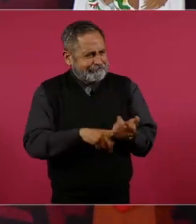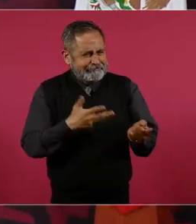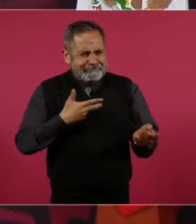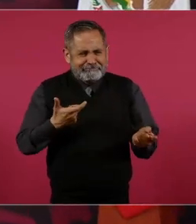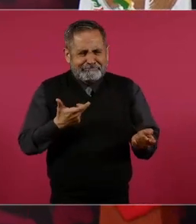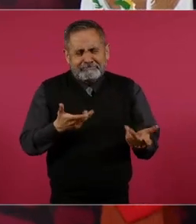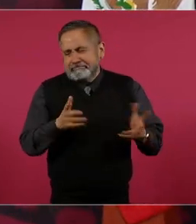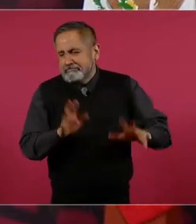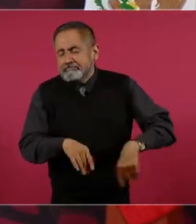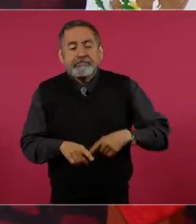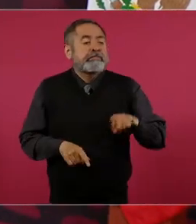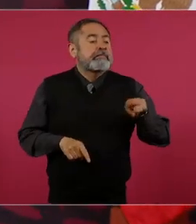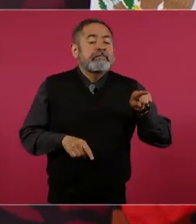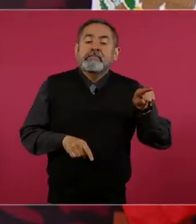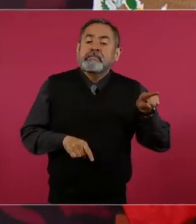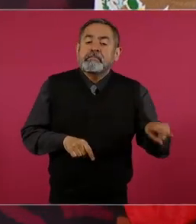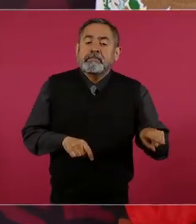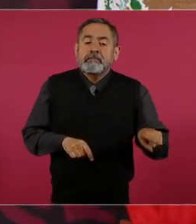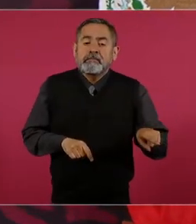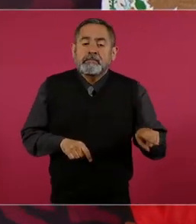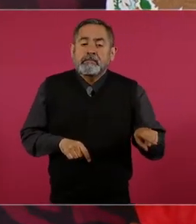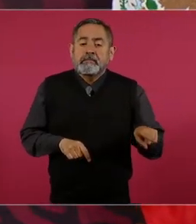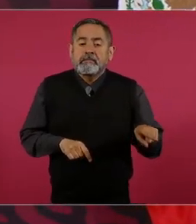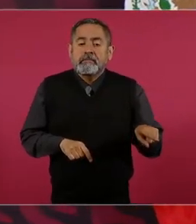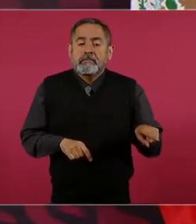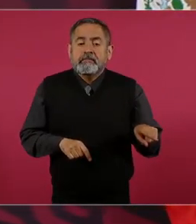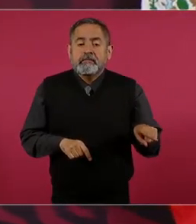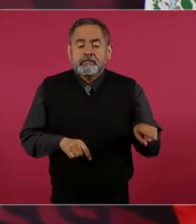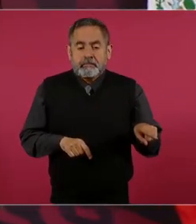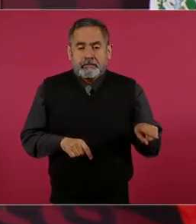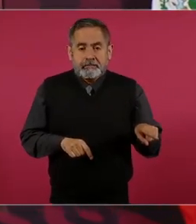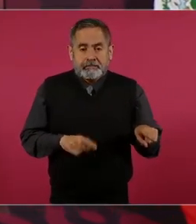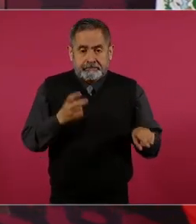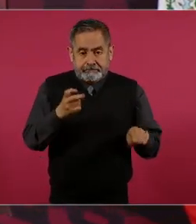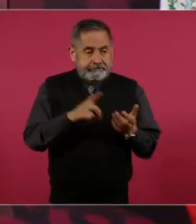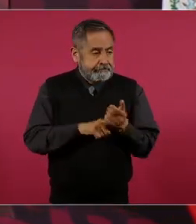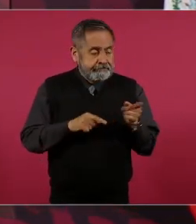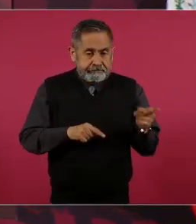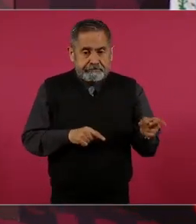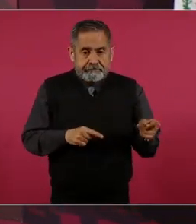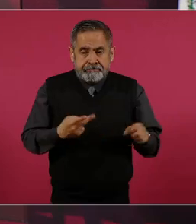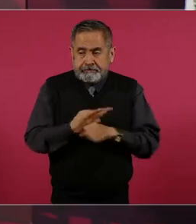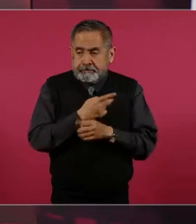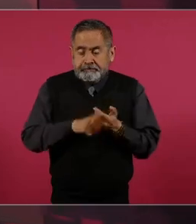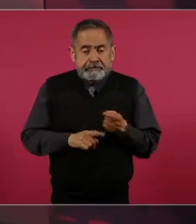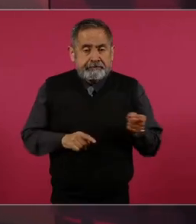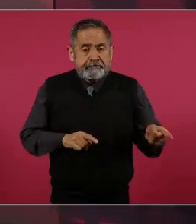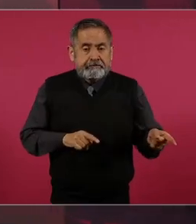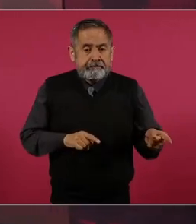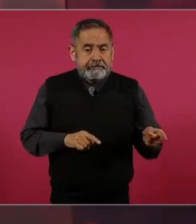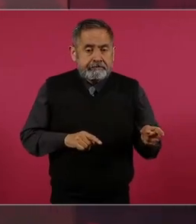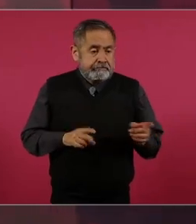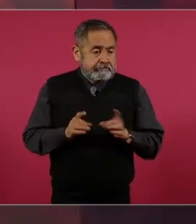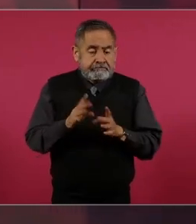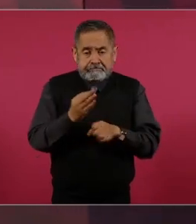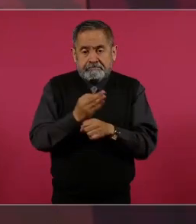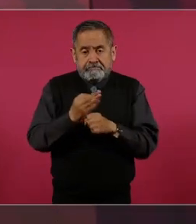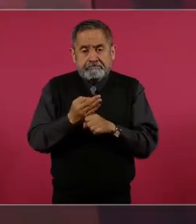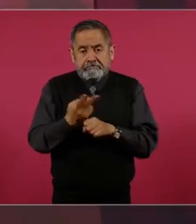Pero bueno, eso es lo que ha estado sucediendo.